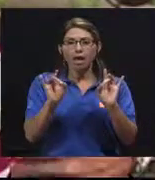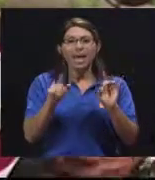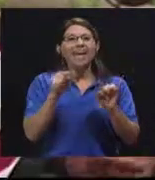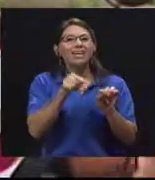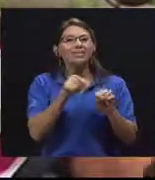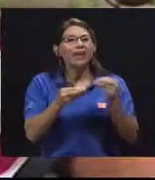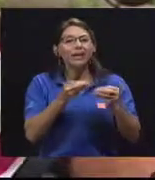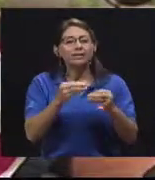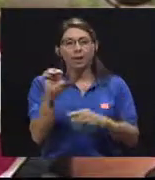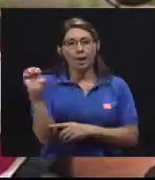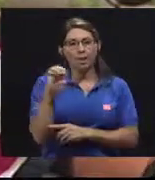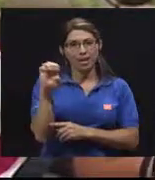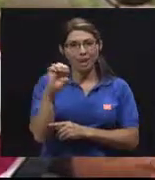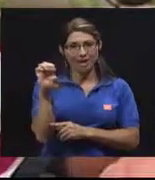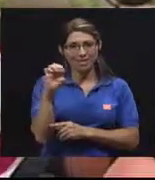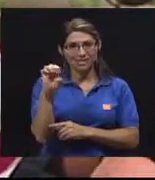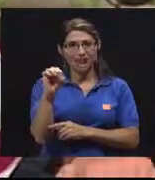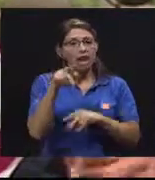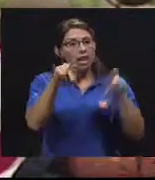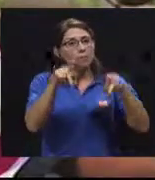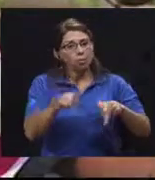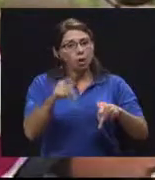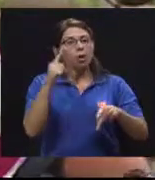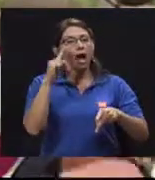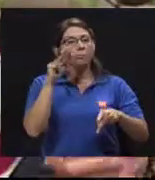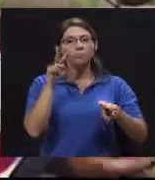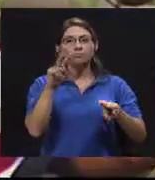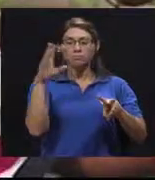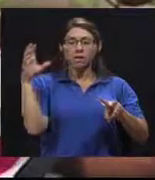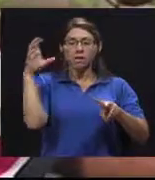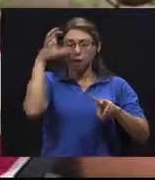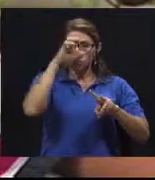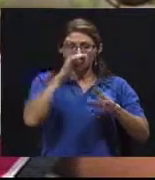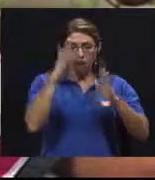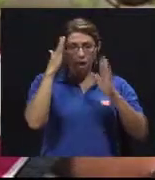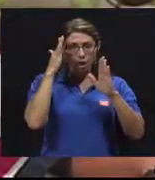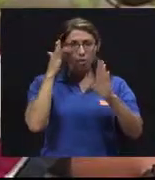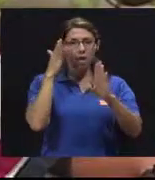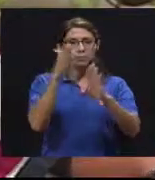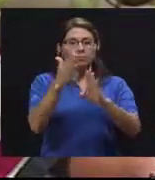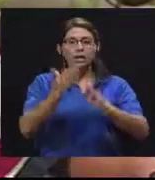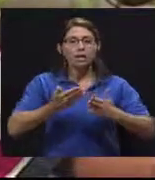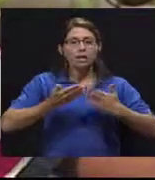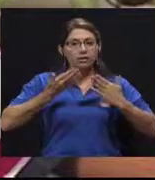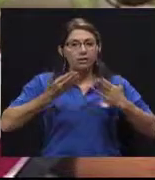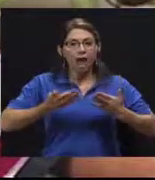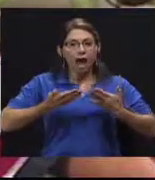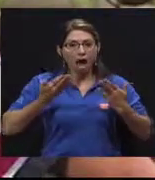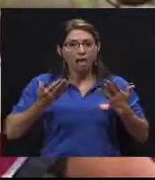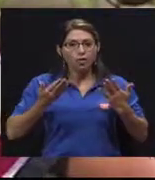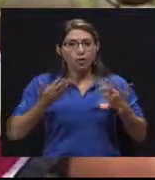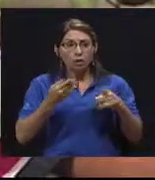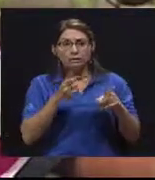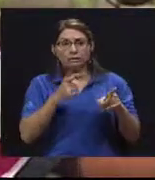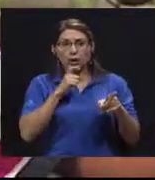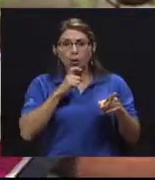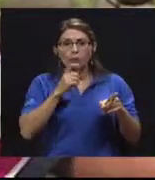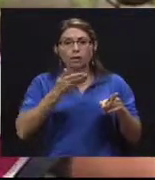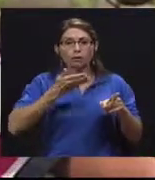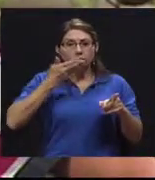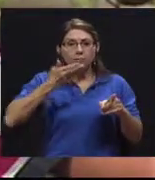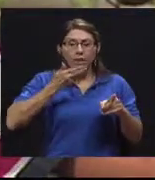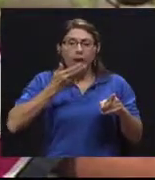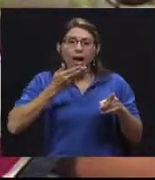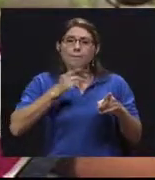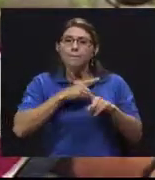Es una emergencia, en ese momento el paciente está consciente, está orientado o está respirando, sí le